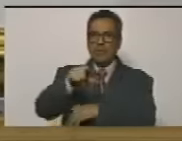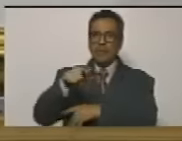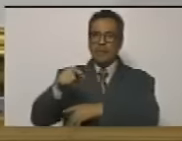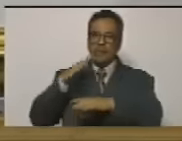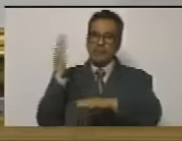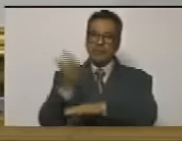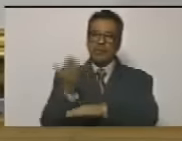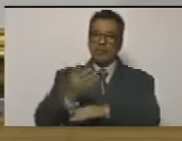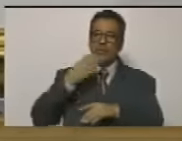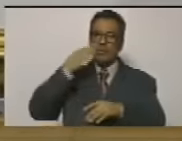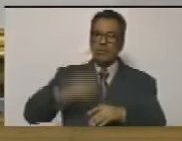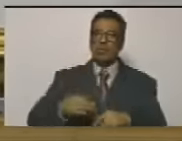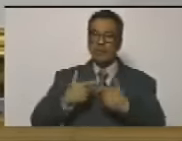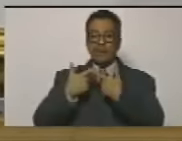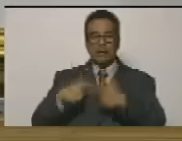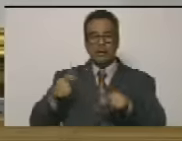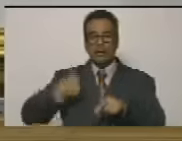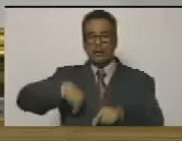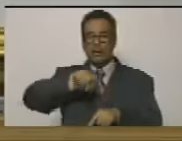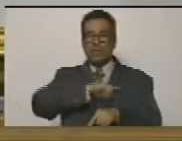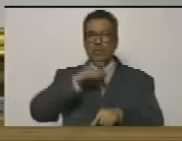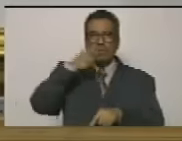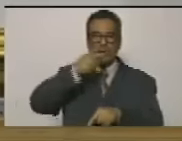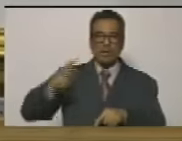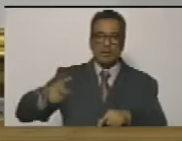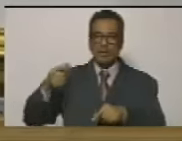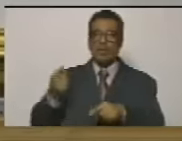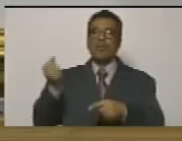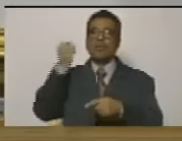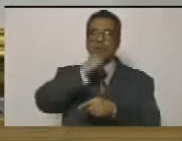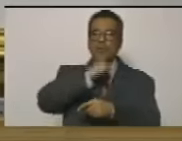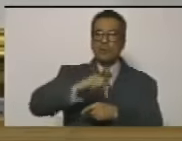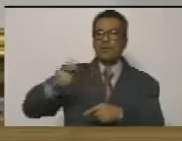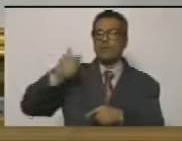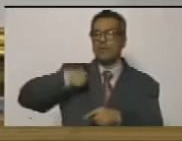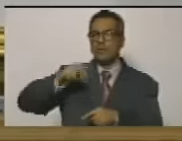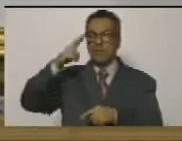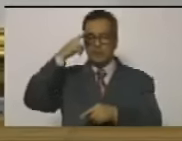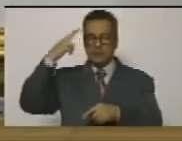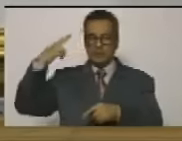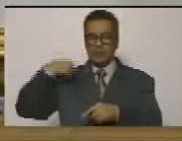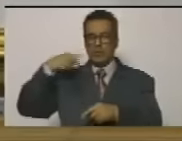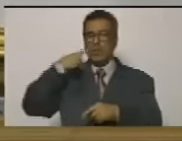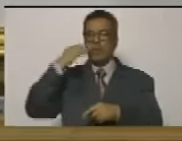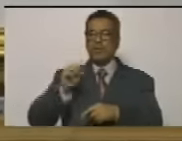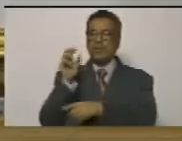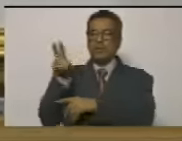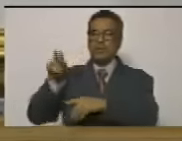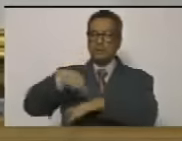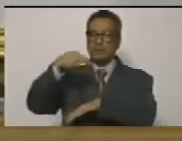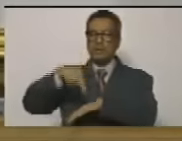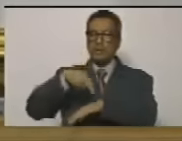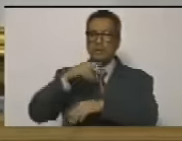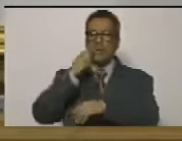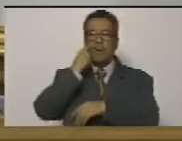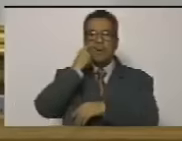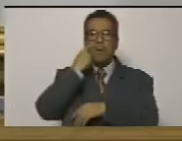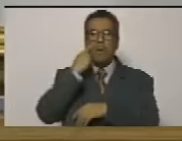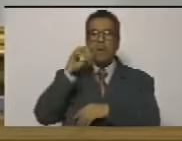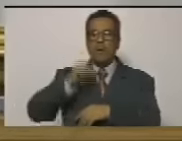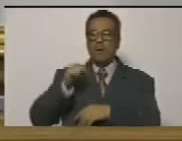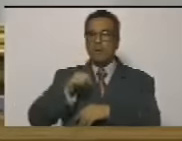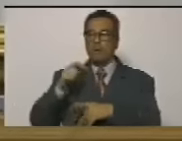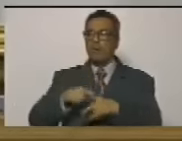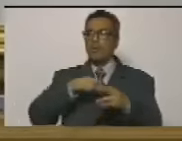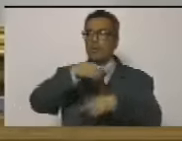dictadura y liberar a nuestro pueblo que fue después traicionada tenga el homenaje y el honor de esta asamblea nacional por su